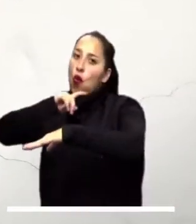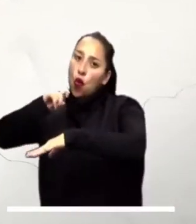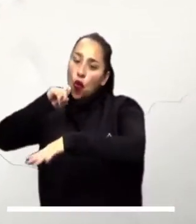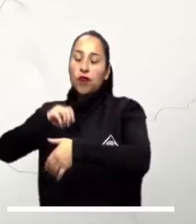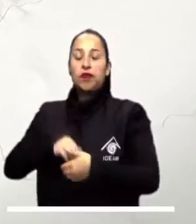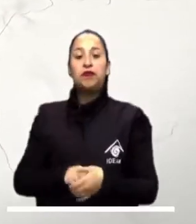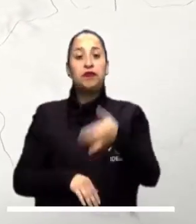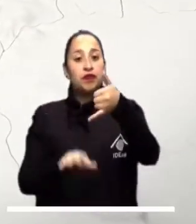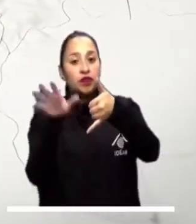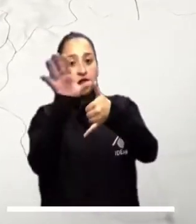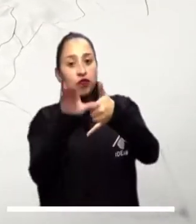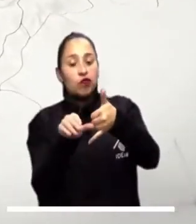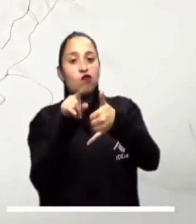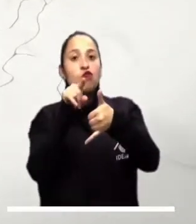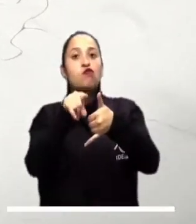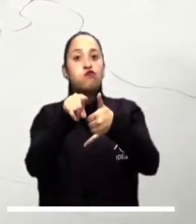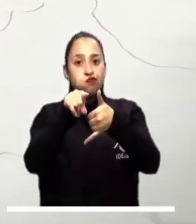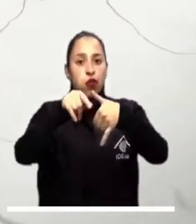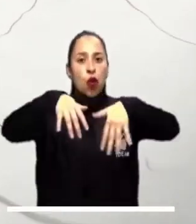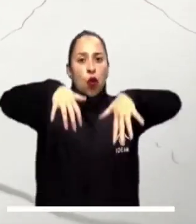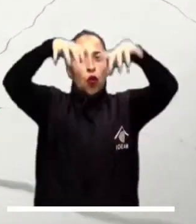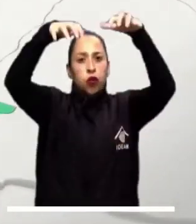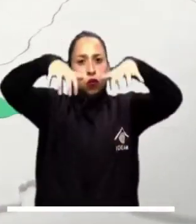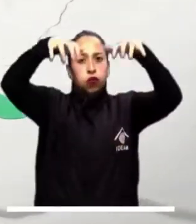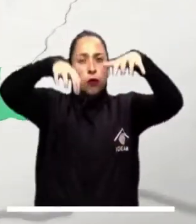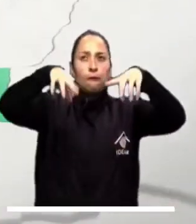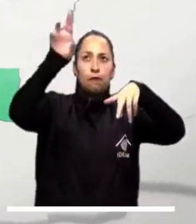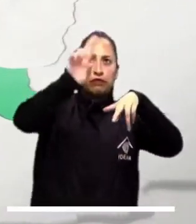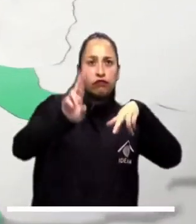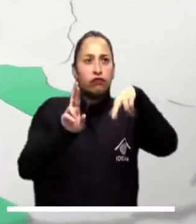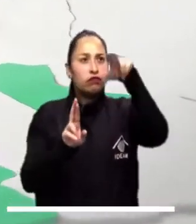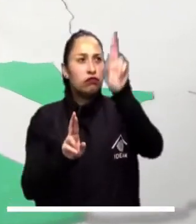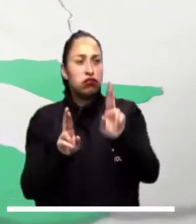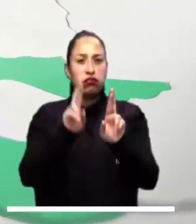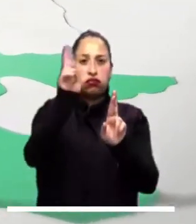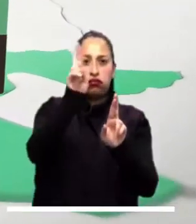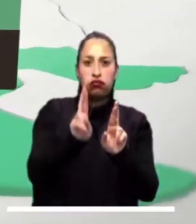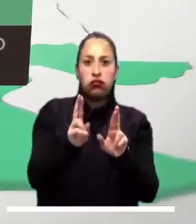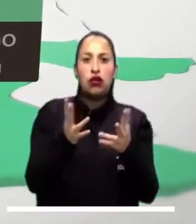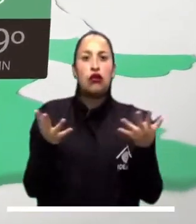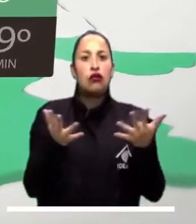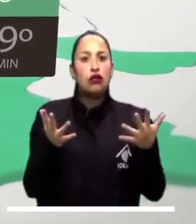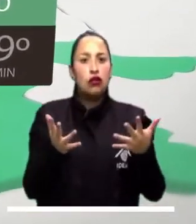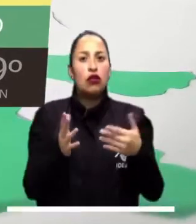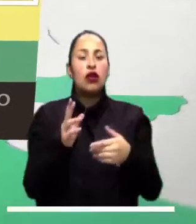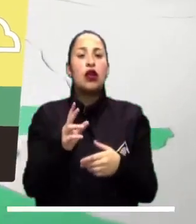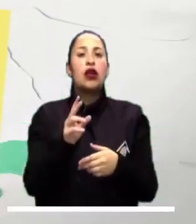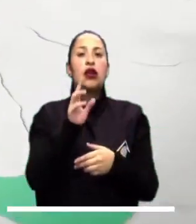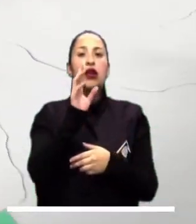El litoral pacífico prevé lluvias intensas y posibles tormentas. El